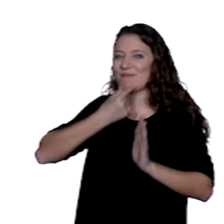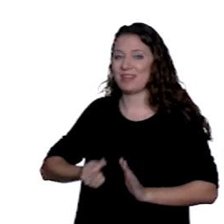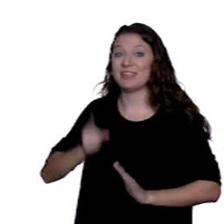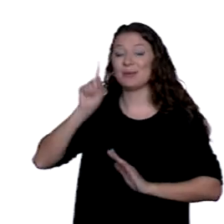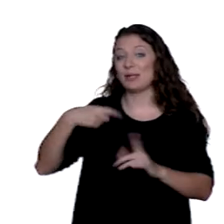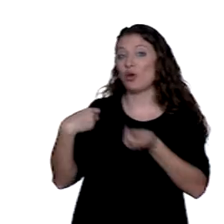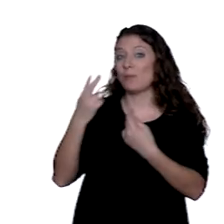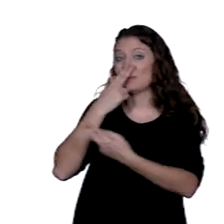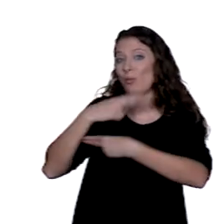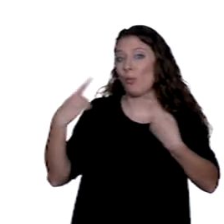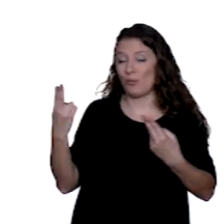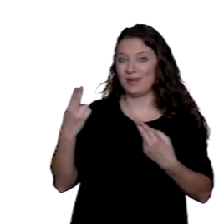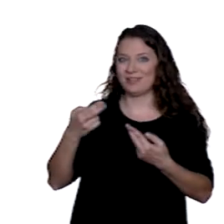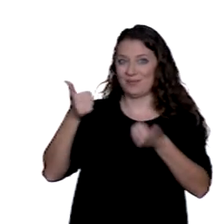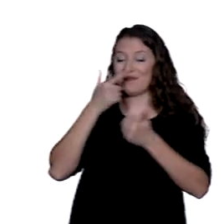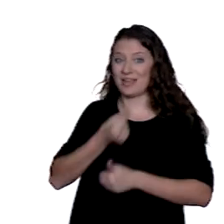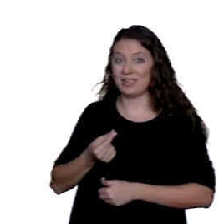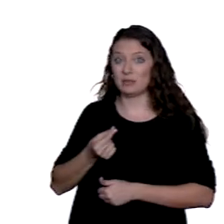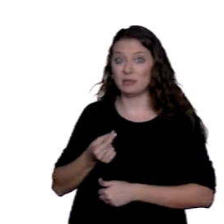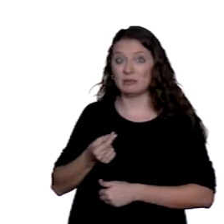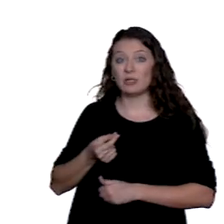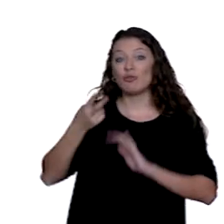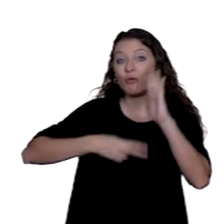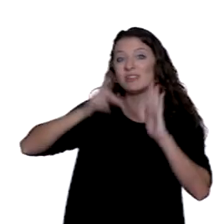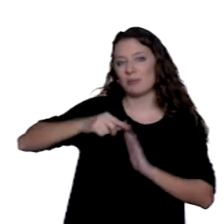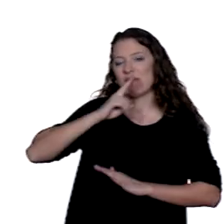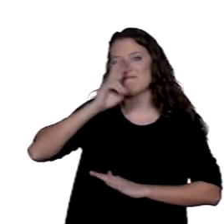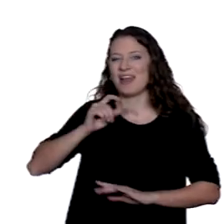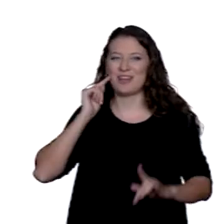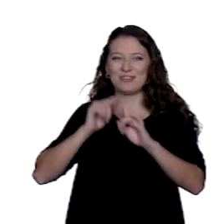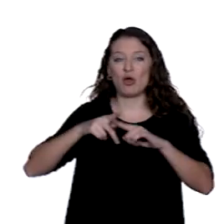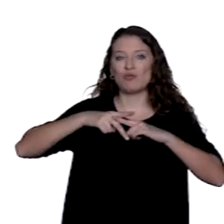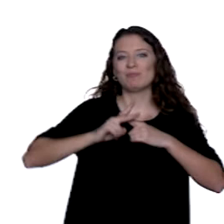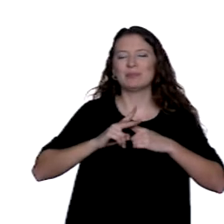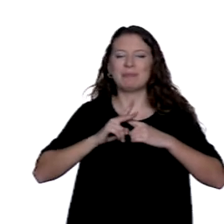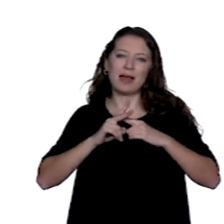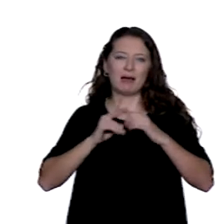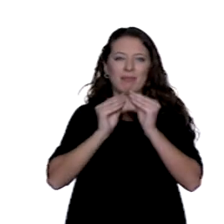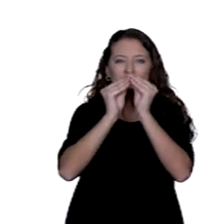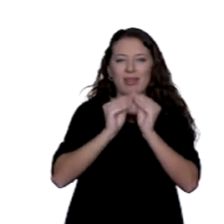públicas y también sirven como herramienta para el desarrollo de políticas públicas.